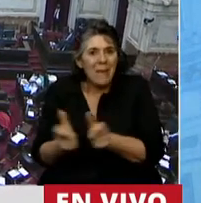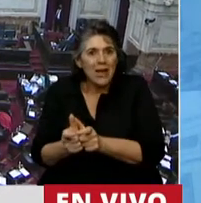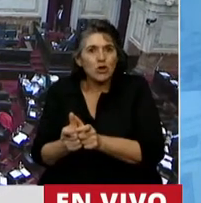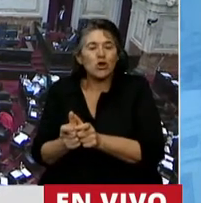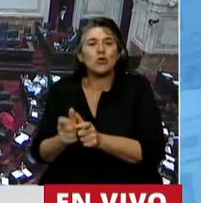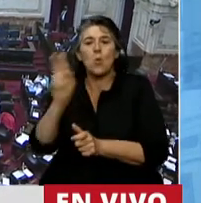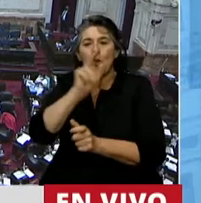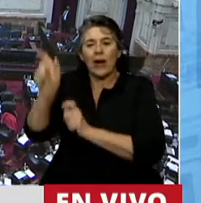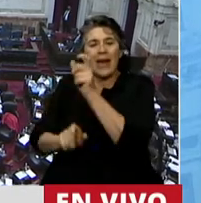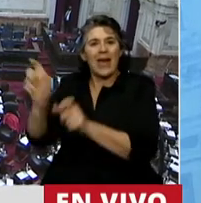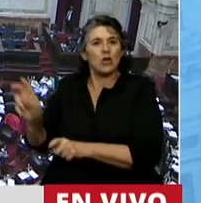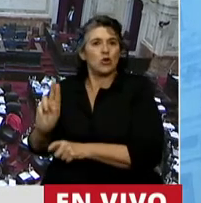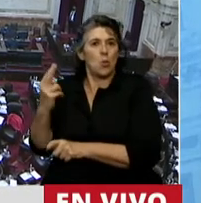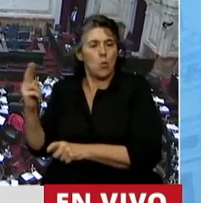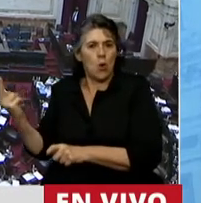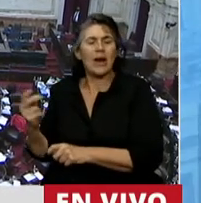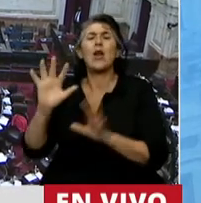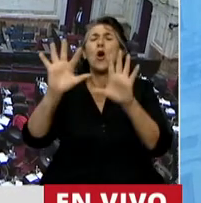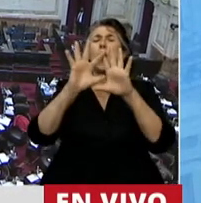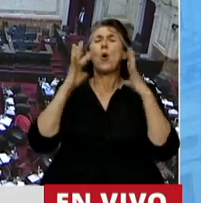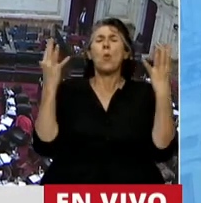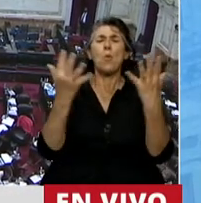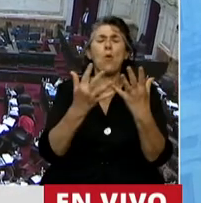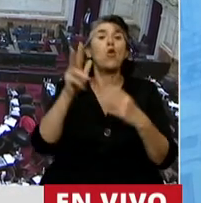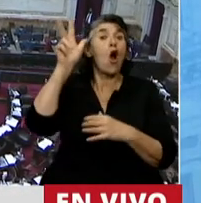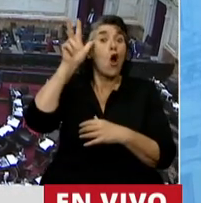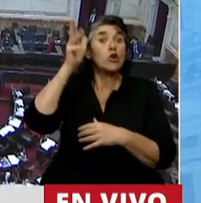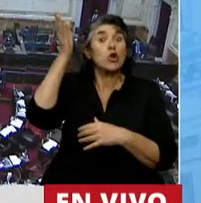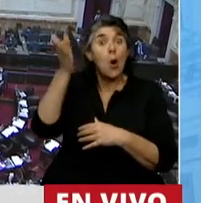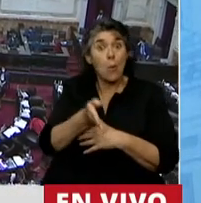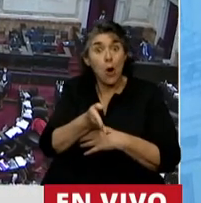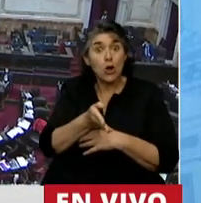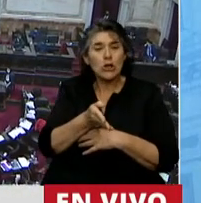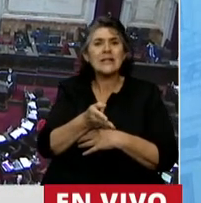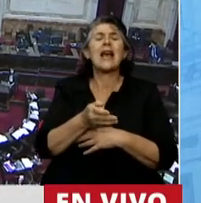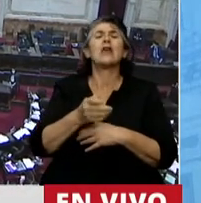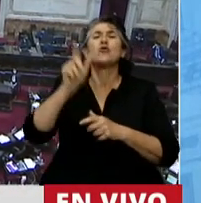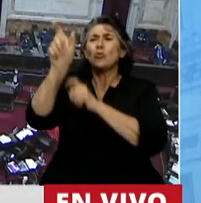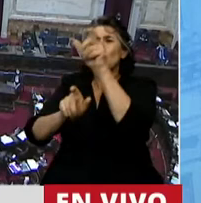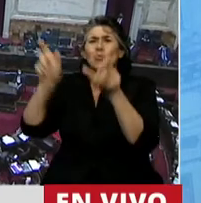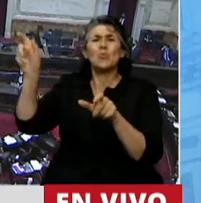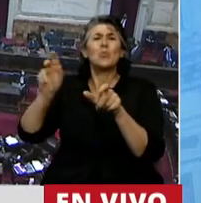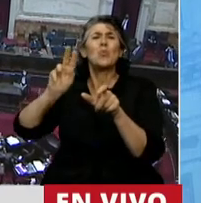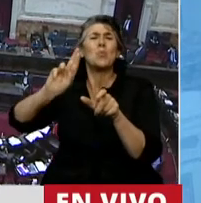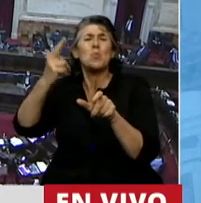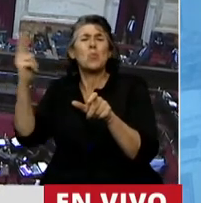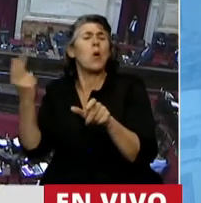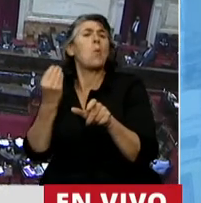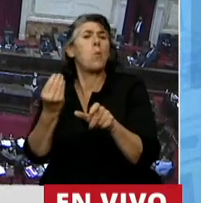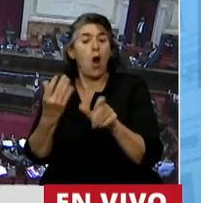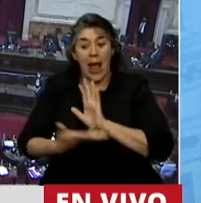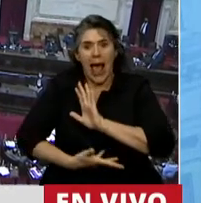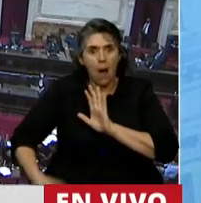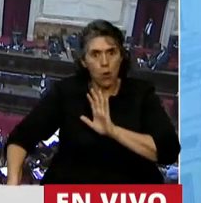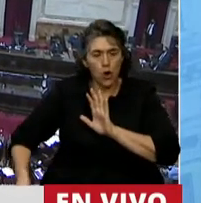que en el mundo, Presidente, el 8% de todas las muertes maternas son a partir del aborto y el 99%